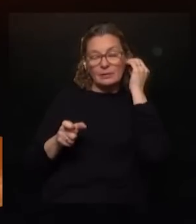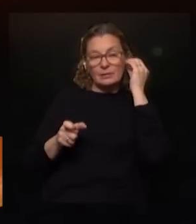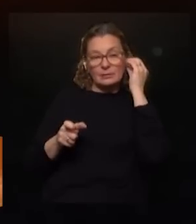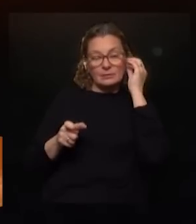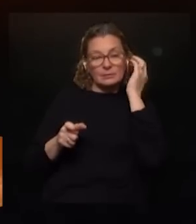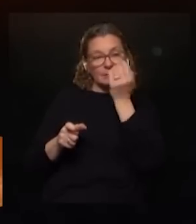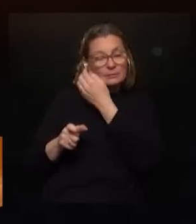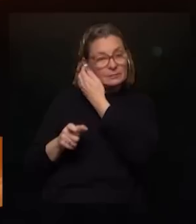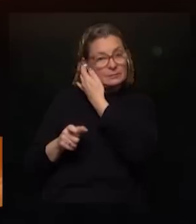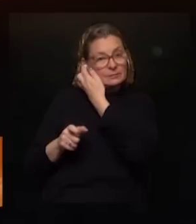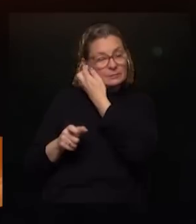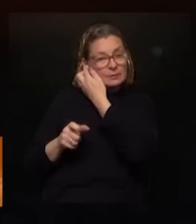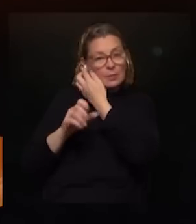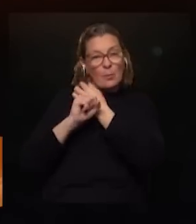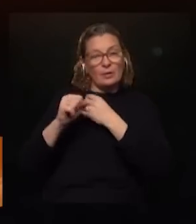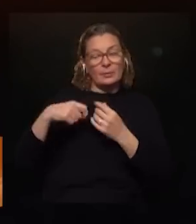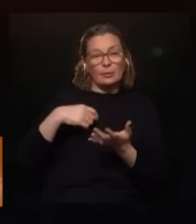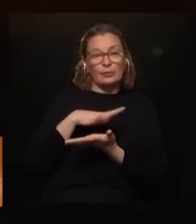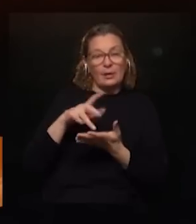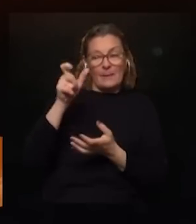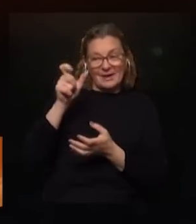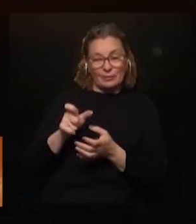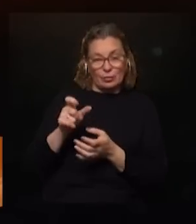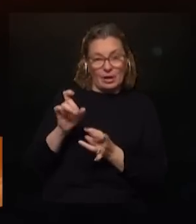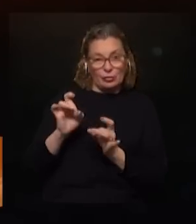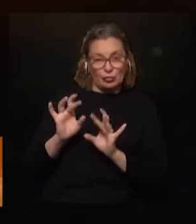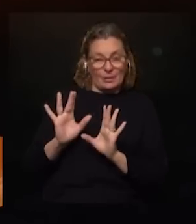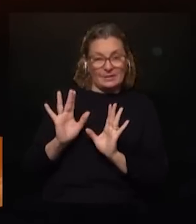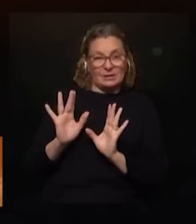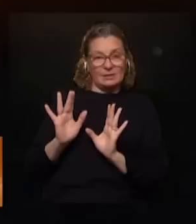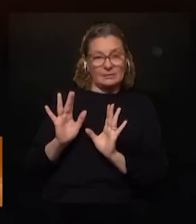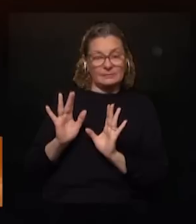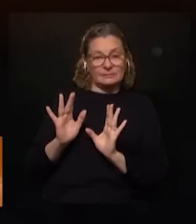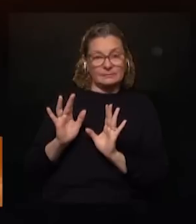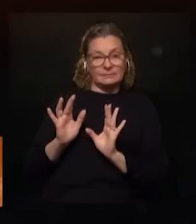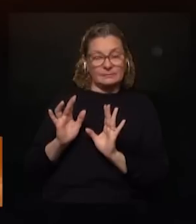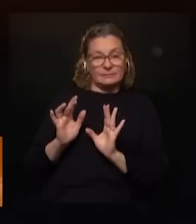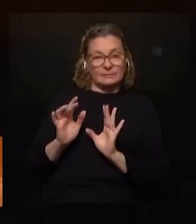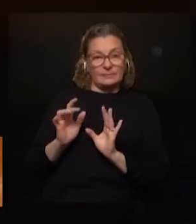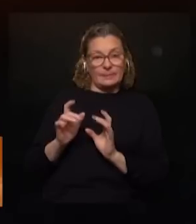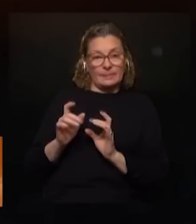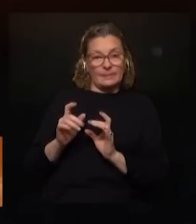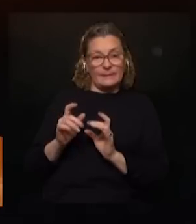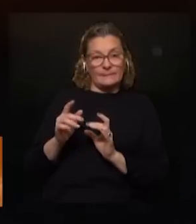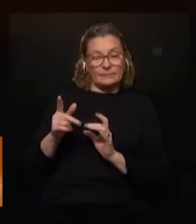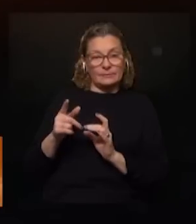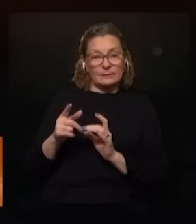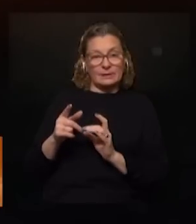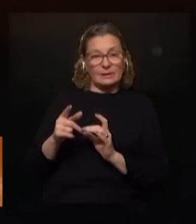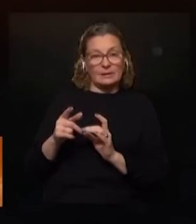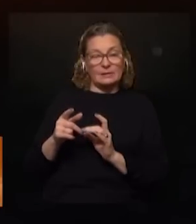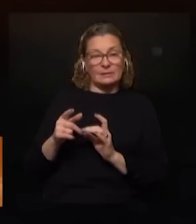físicas pueden ser también sociedades pero de personas físicas una sociedad limitada una cosa así